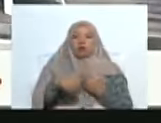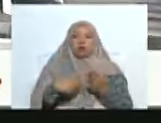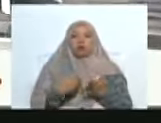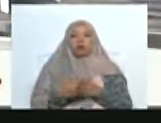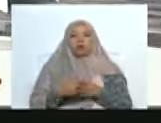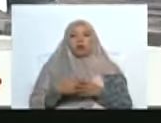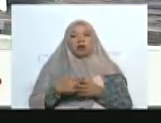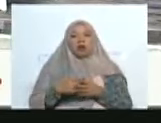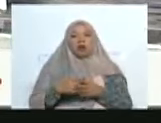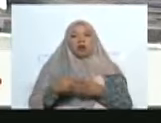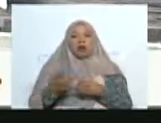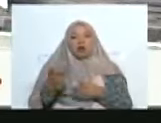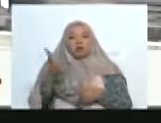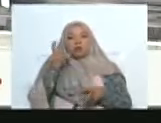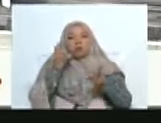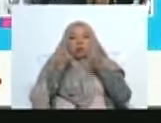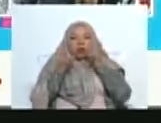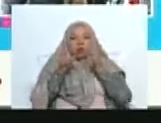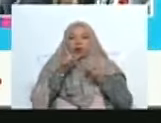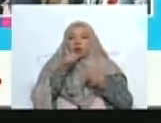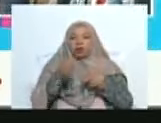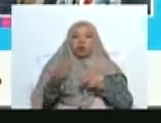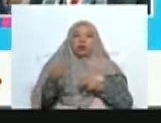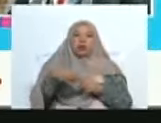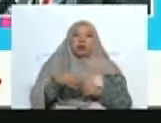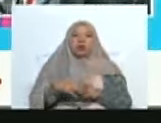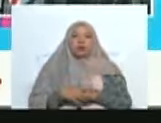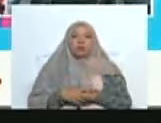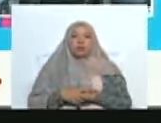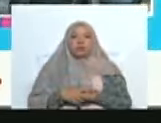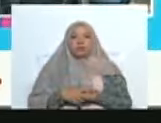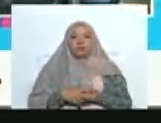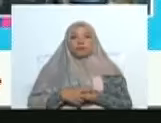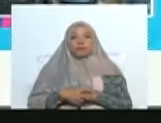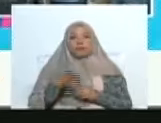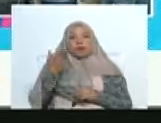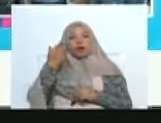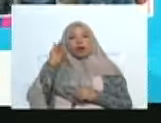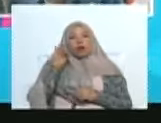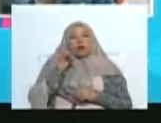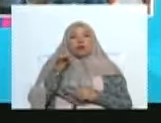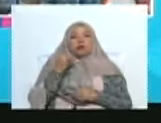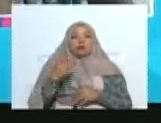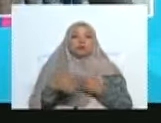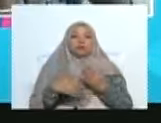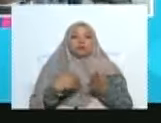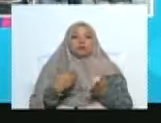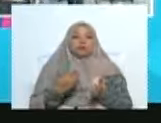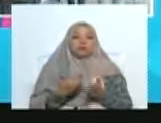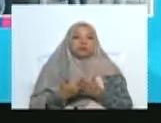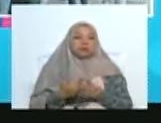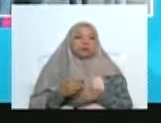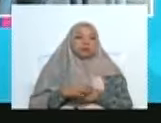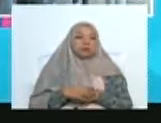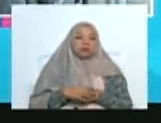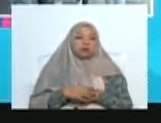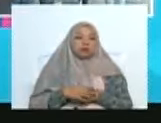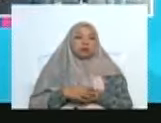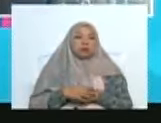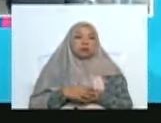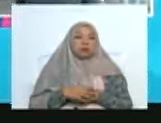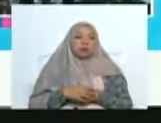lo decía más temprano, lo escuchamos y lo comentamos. Te doy el tubazo, le doy un tubazo Ernesto,